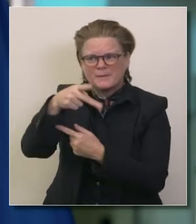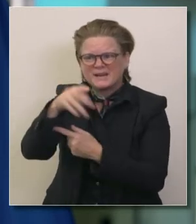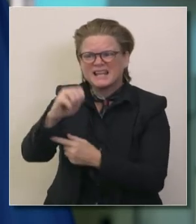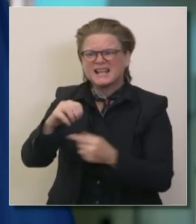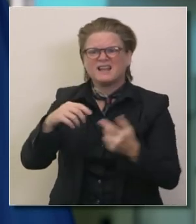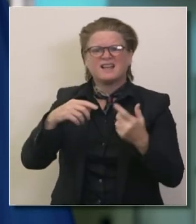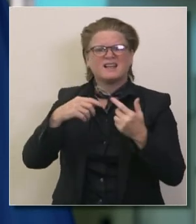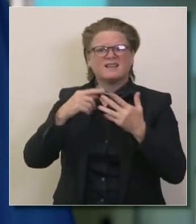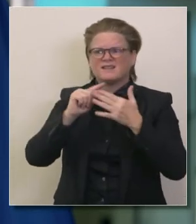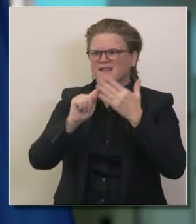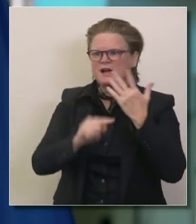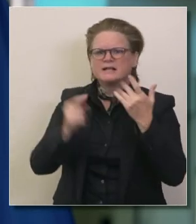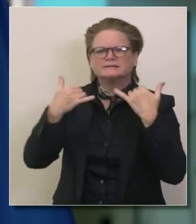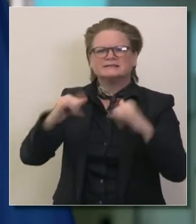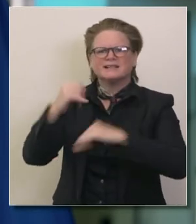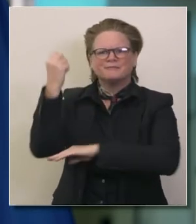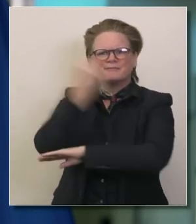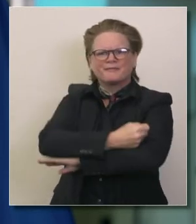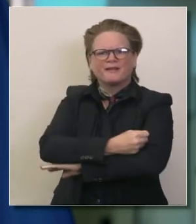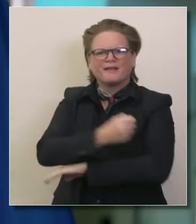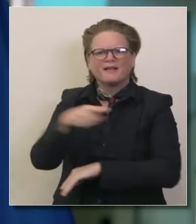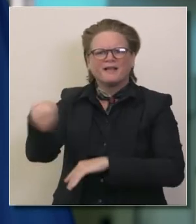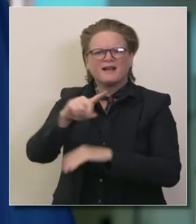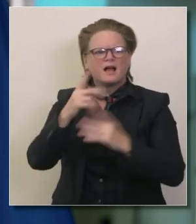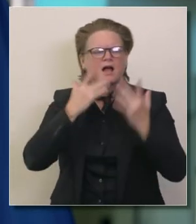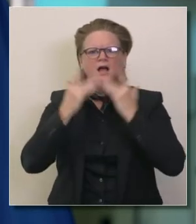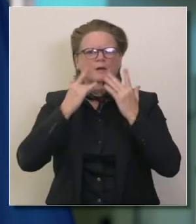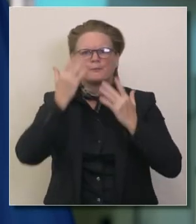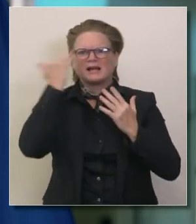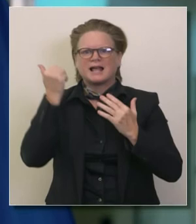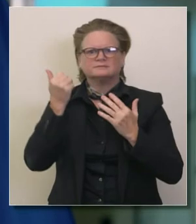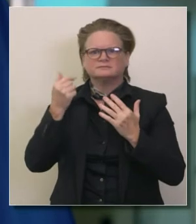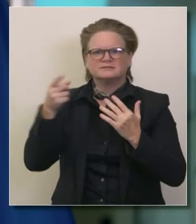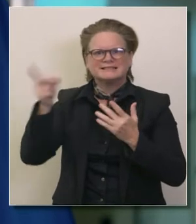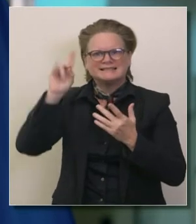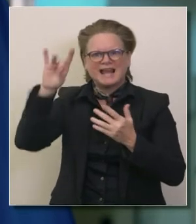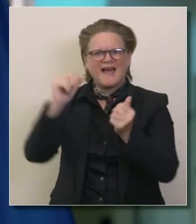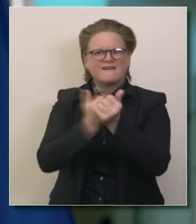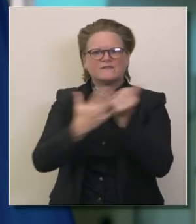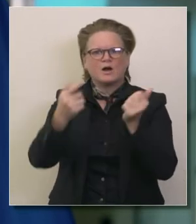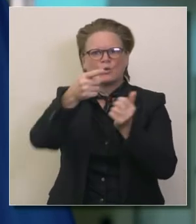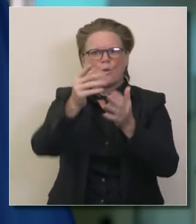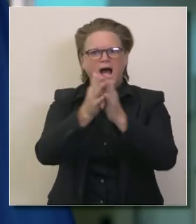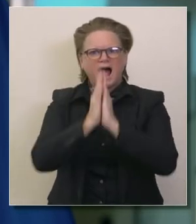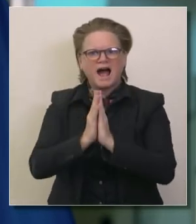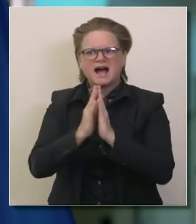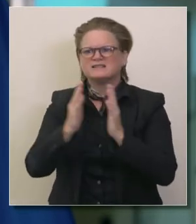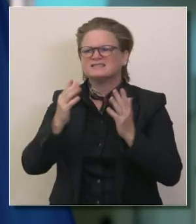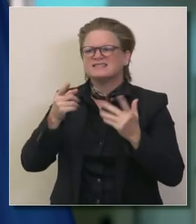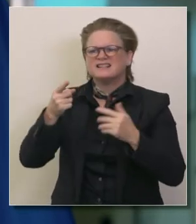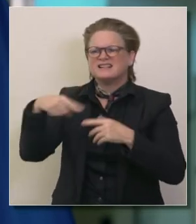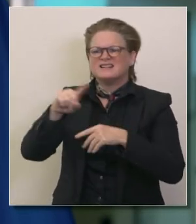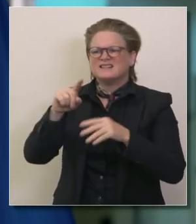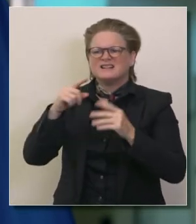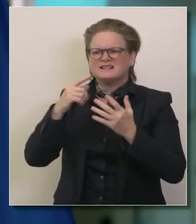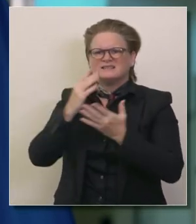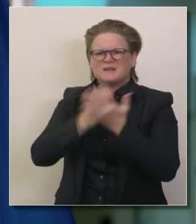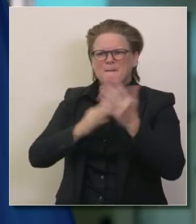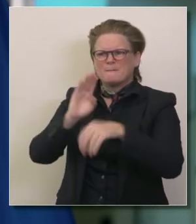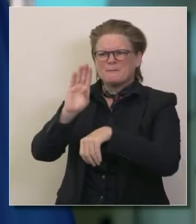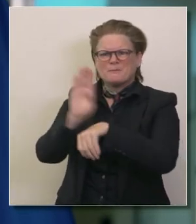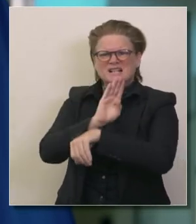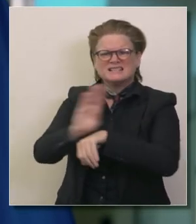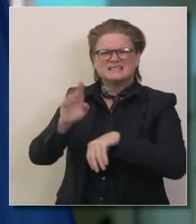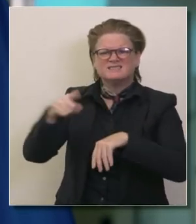perder su trabajo estamos a punto de perder nuestro negocio es la temporada de fiestas que dice usted a estas personas que están